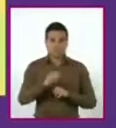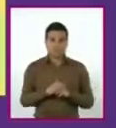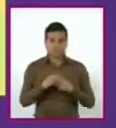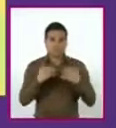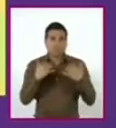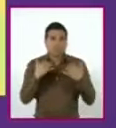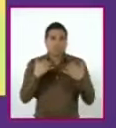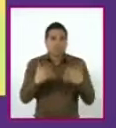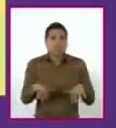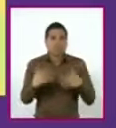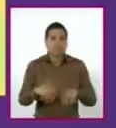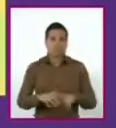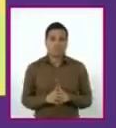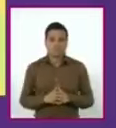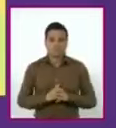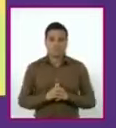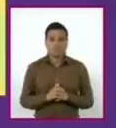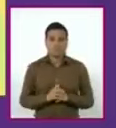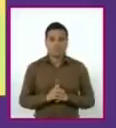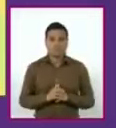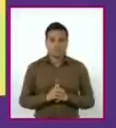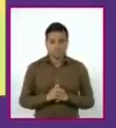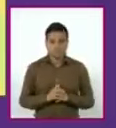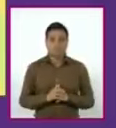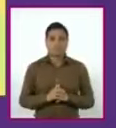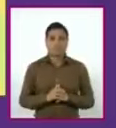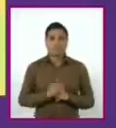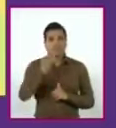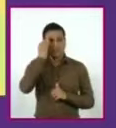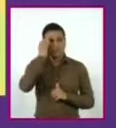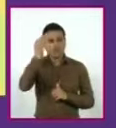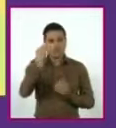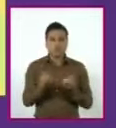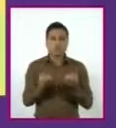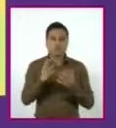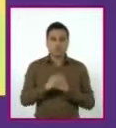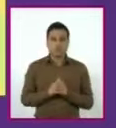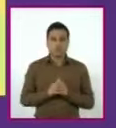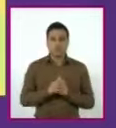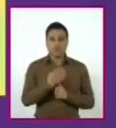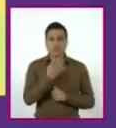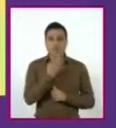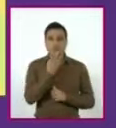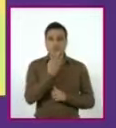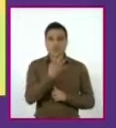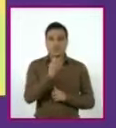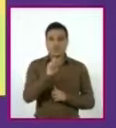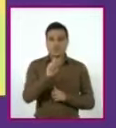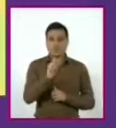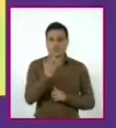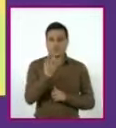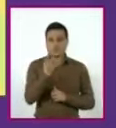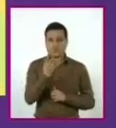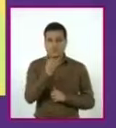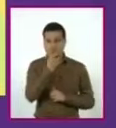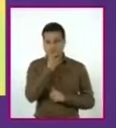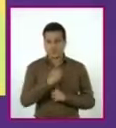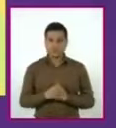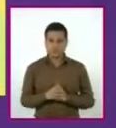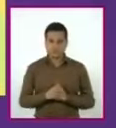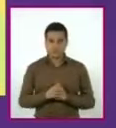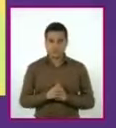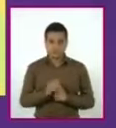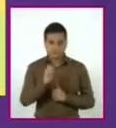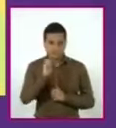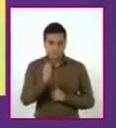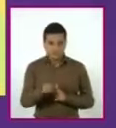impresionante. Y la hubiese alcanzado en un tiempo de 4.51 segundos, es decir, en menos